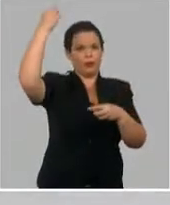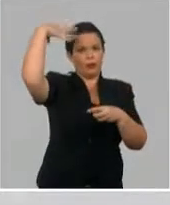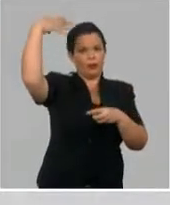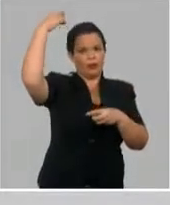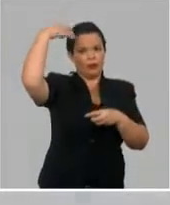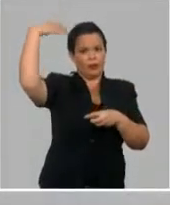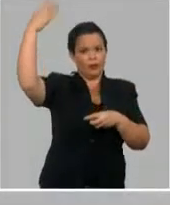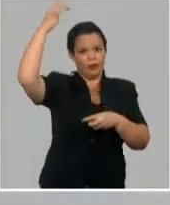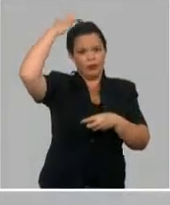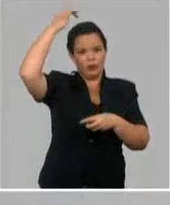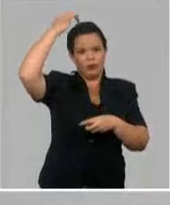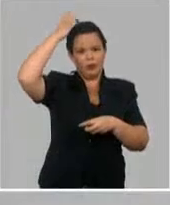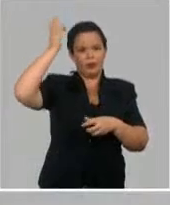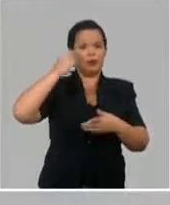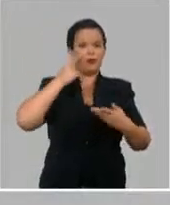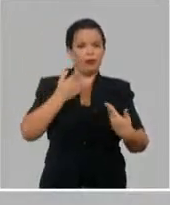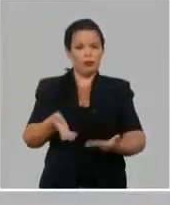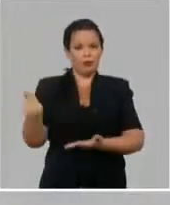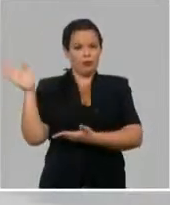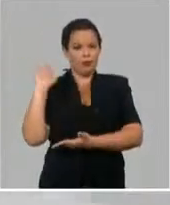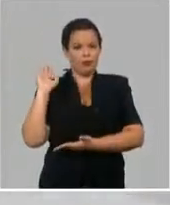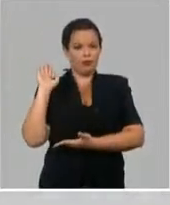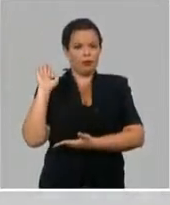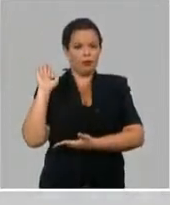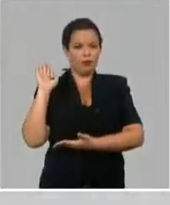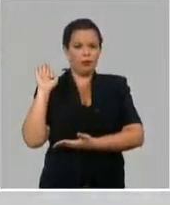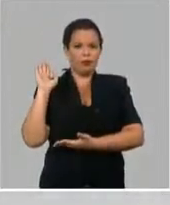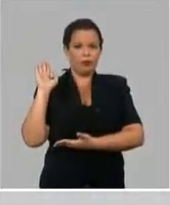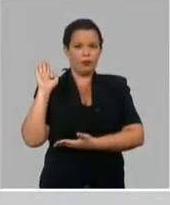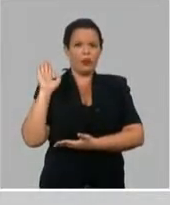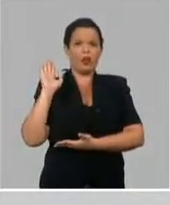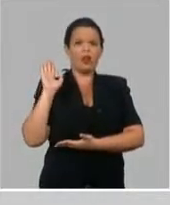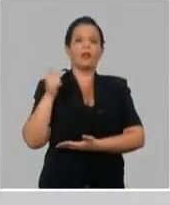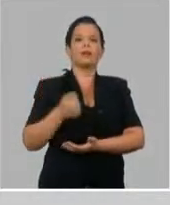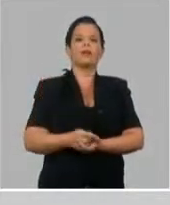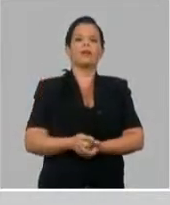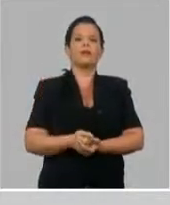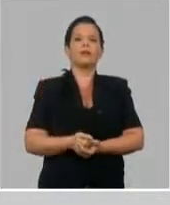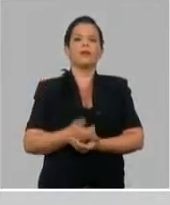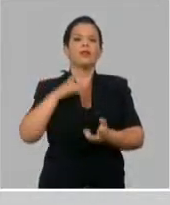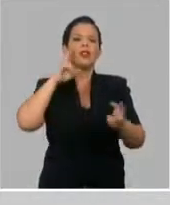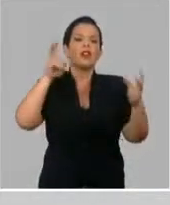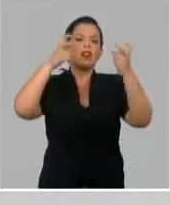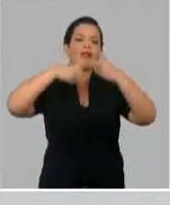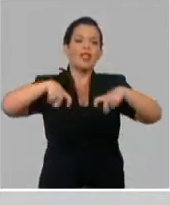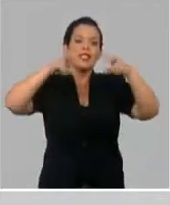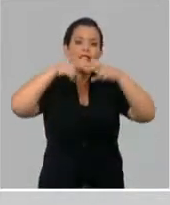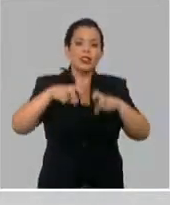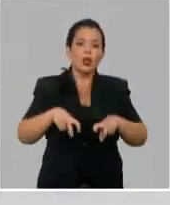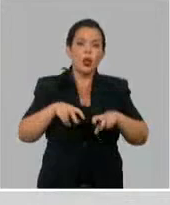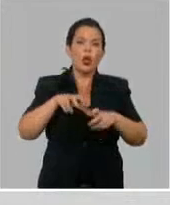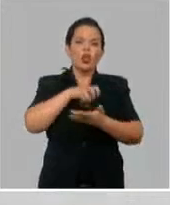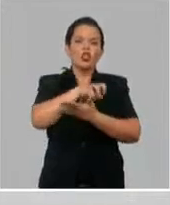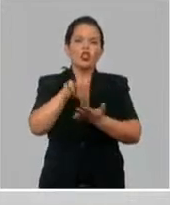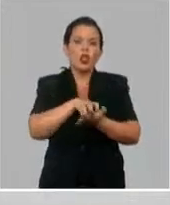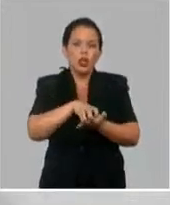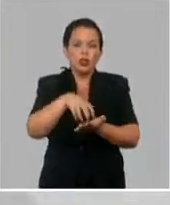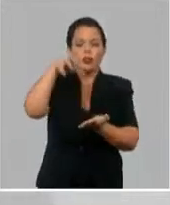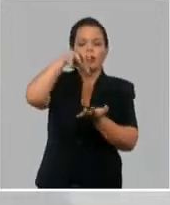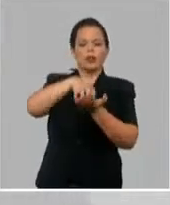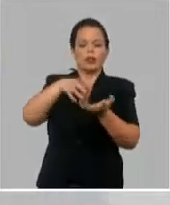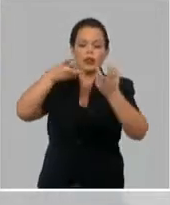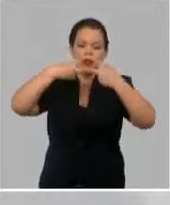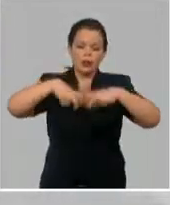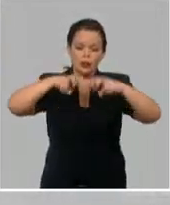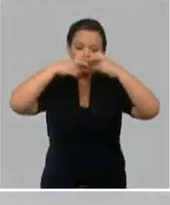imagen. Las pruebas neuropsicológicas son pruebas que se hacen de laboratorio donde se mide, por ejemplo, la